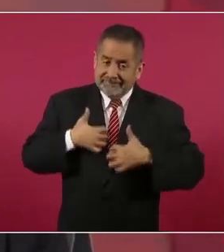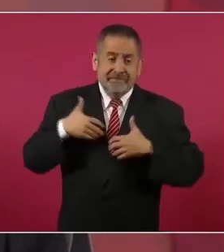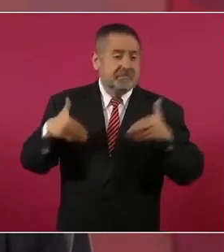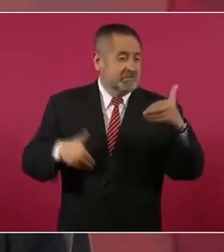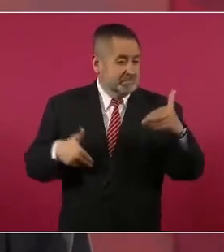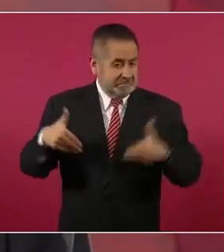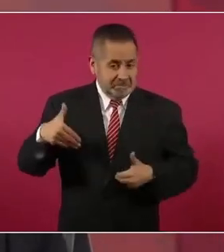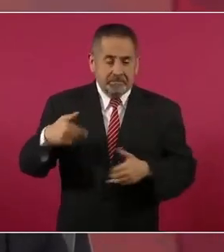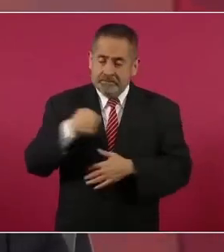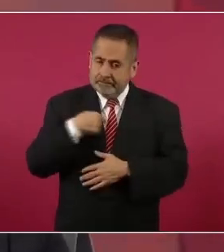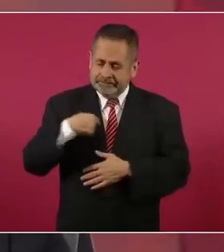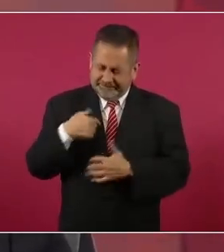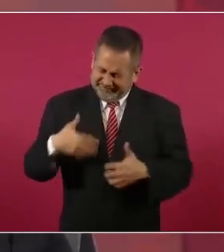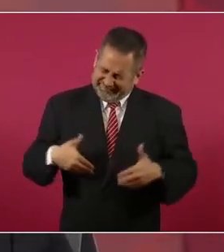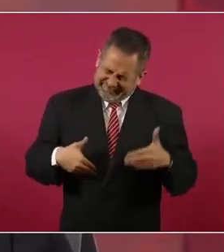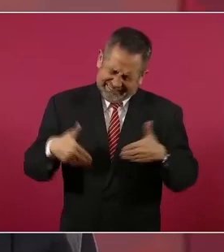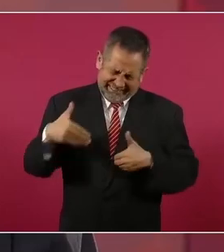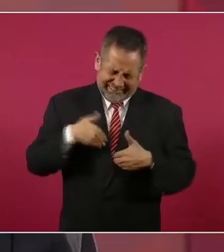de todo